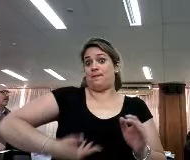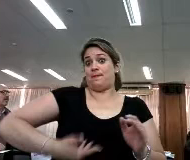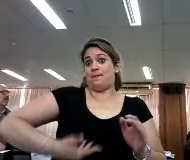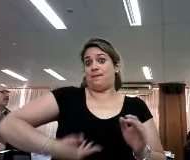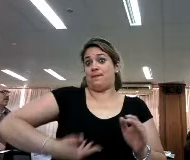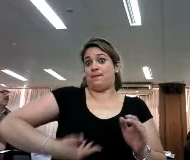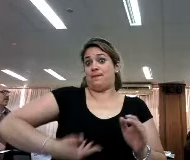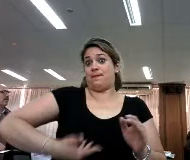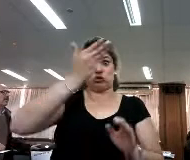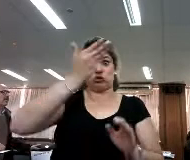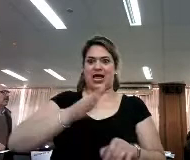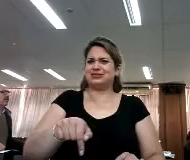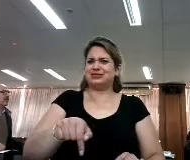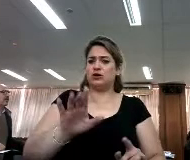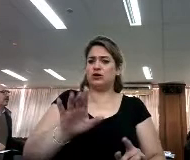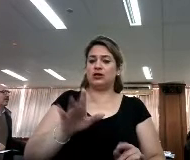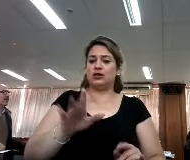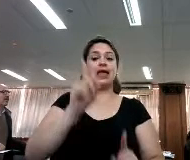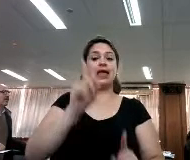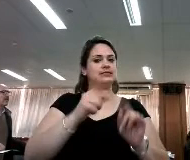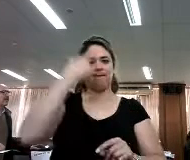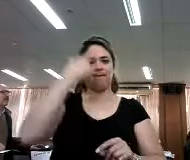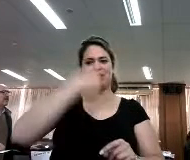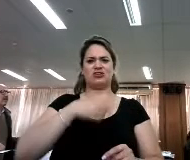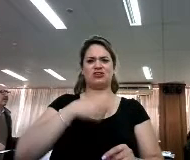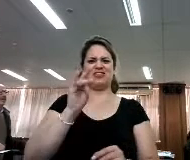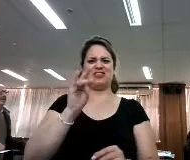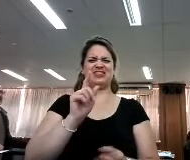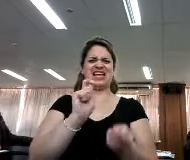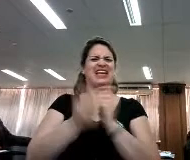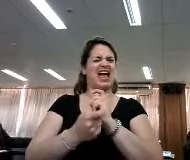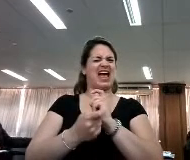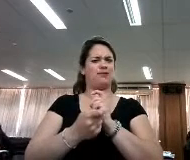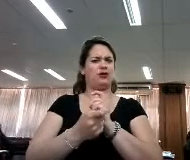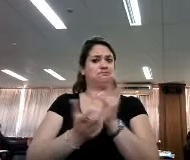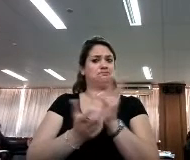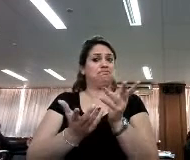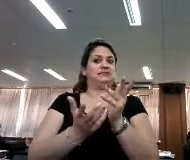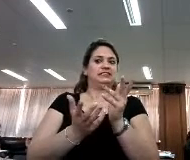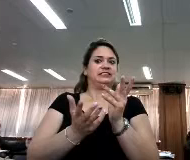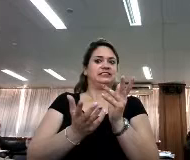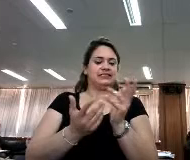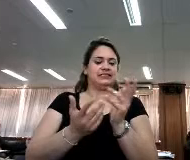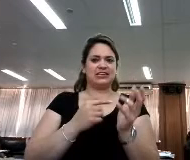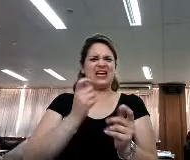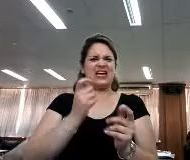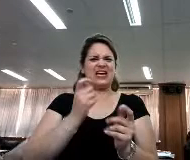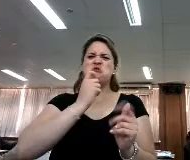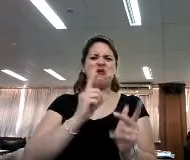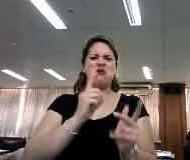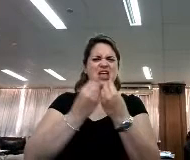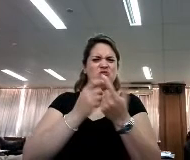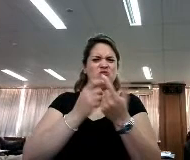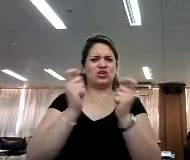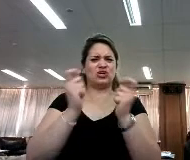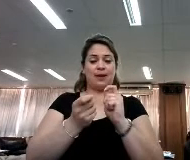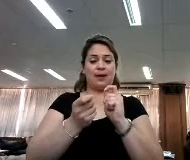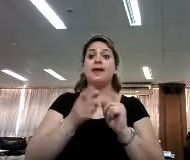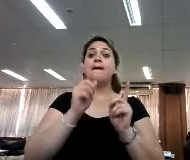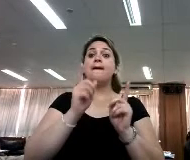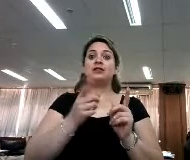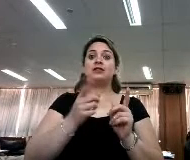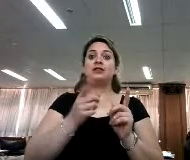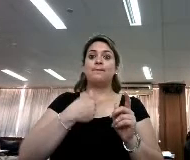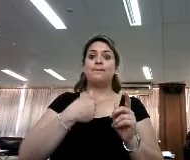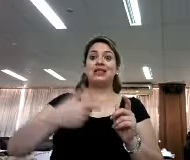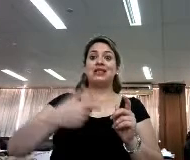los reacios que somos al cambio y se los voy a ejemplificar con esto que les decía, con la imagen que nos han dado del libro desde la